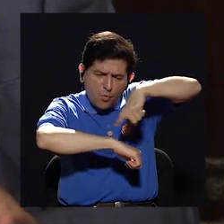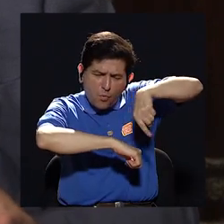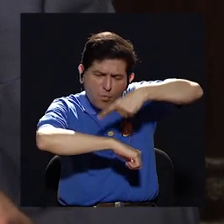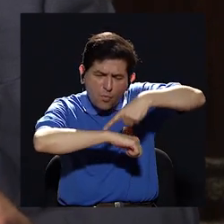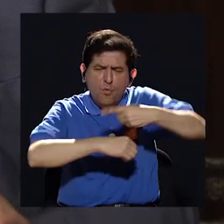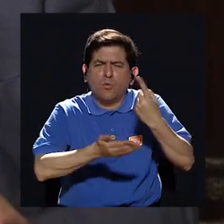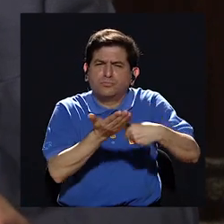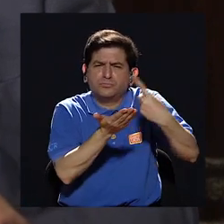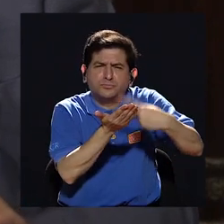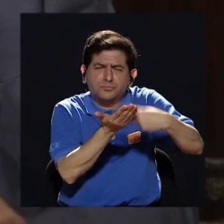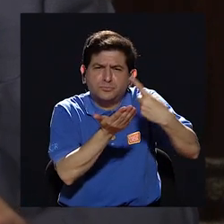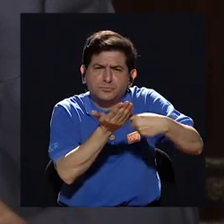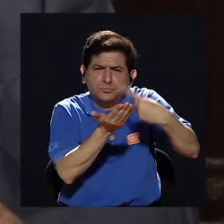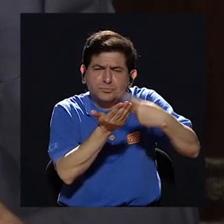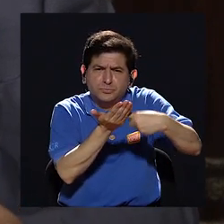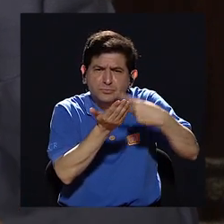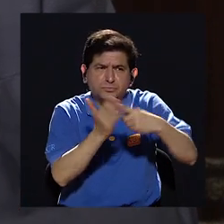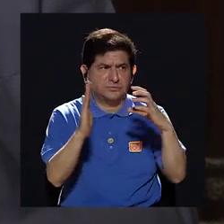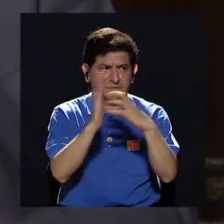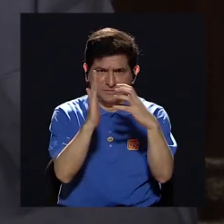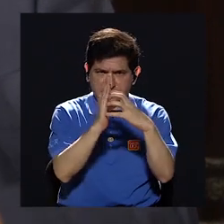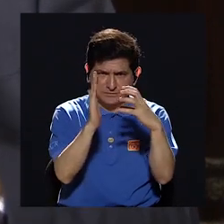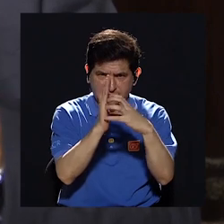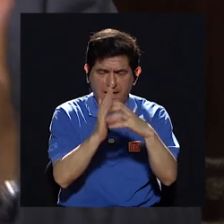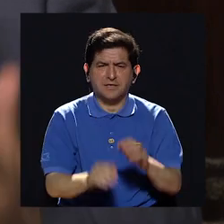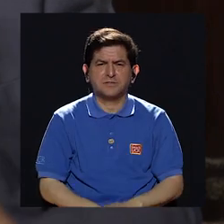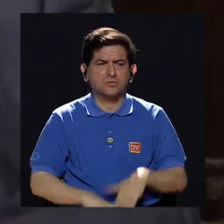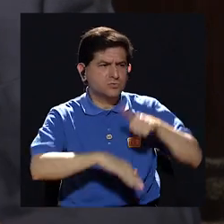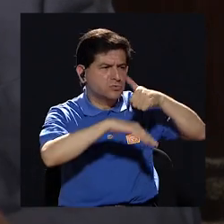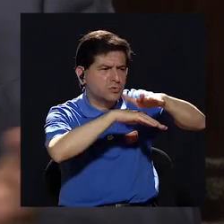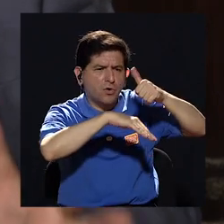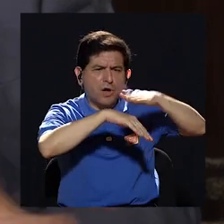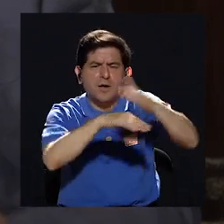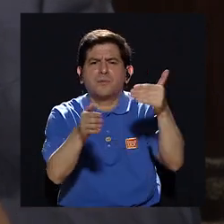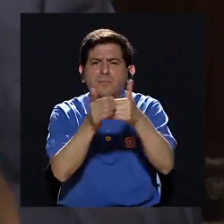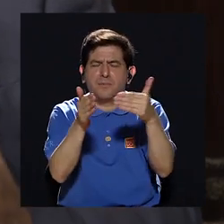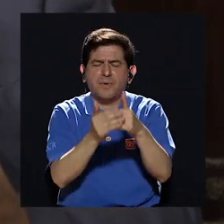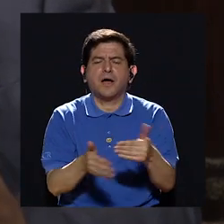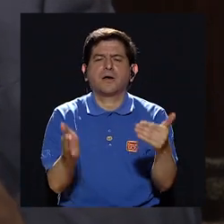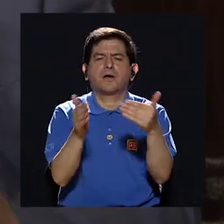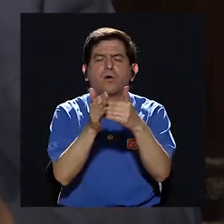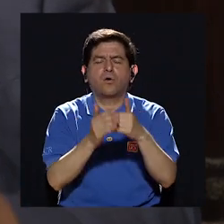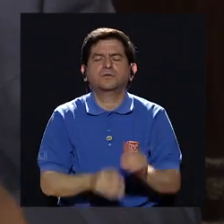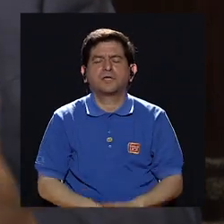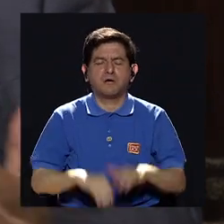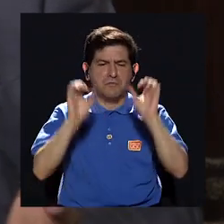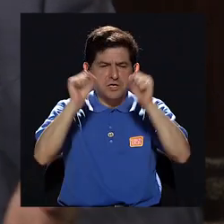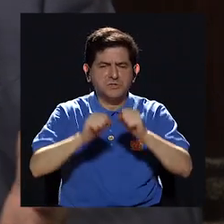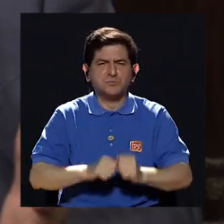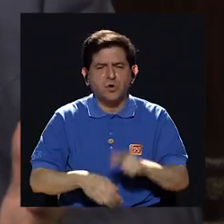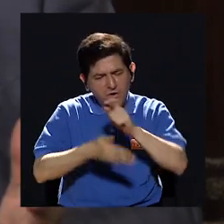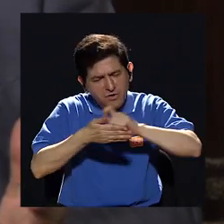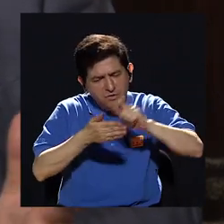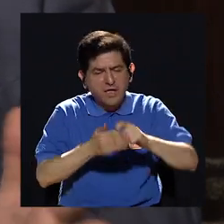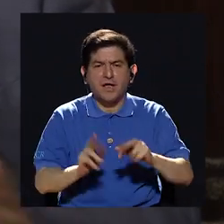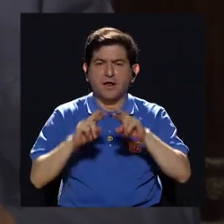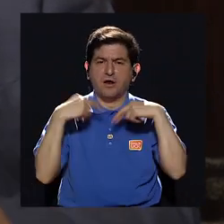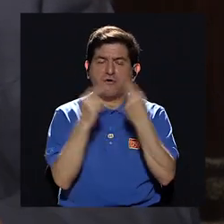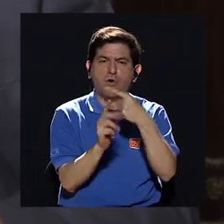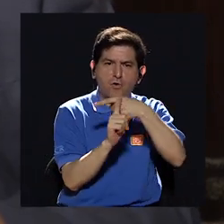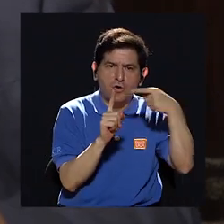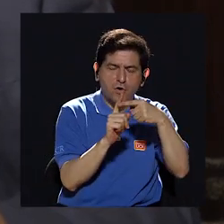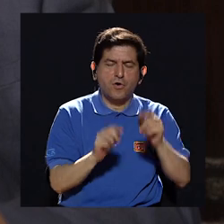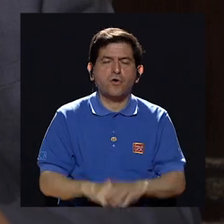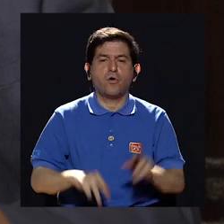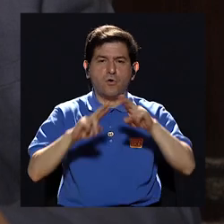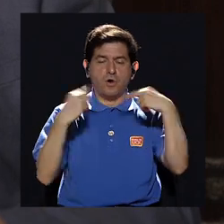deliberando sobre esos textos nos los enviaban de vuelta se volvían a formular había reuniones intermedias entre